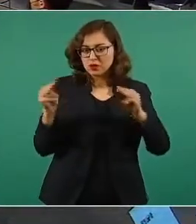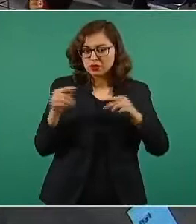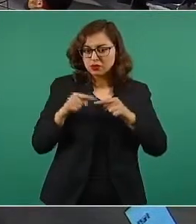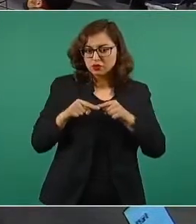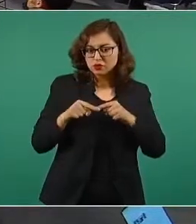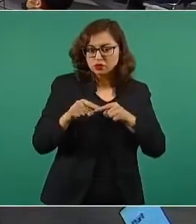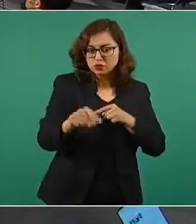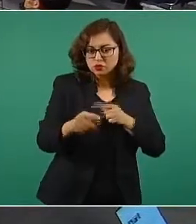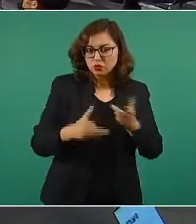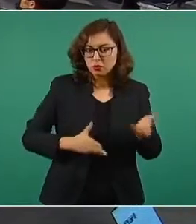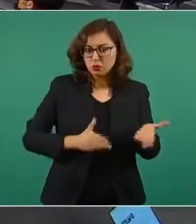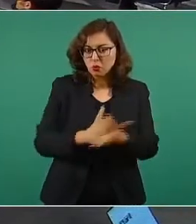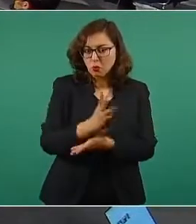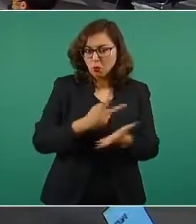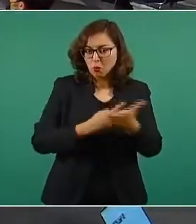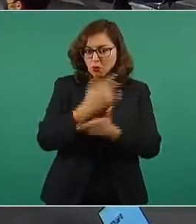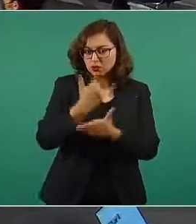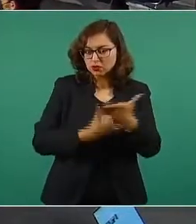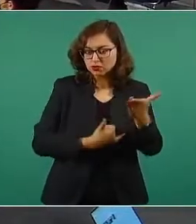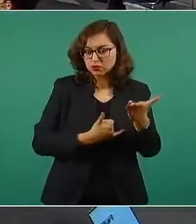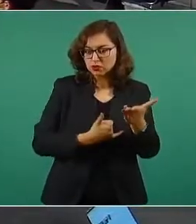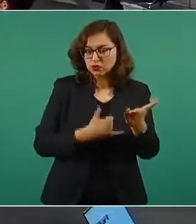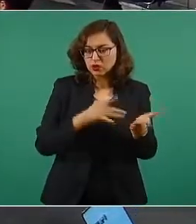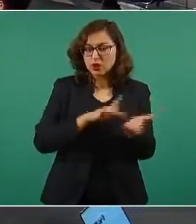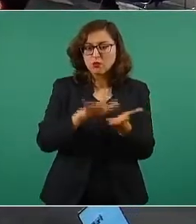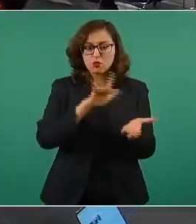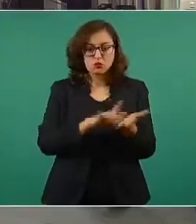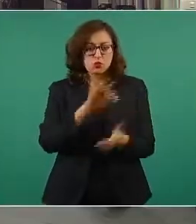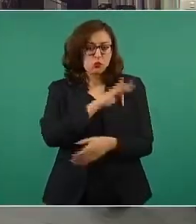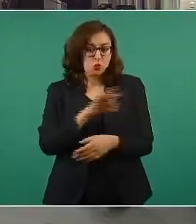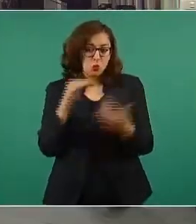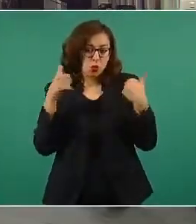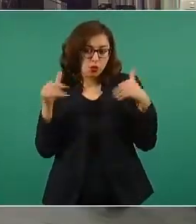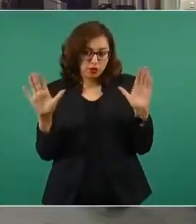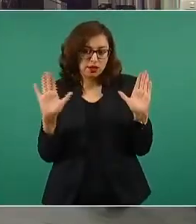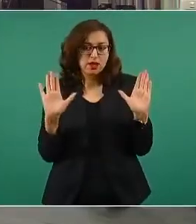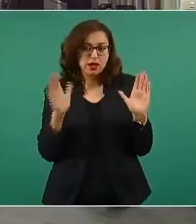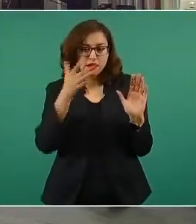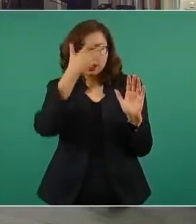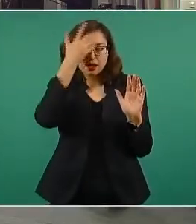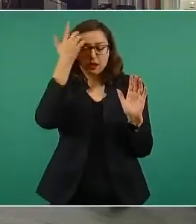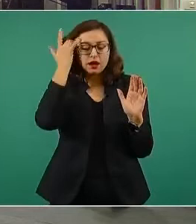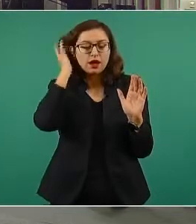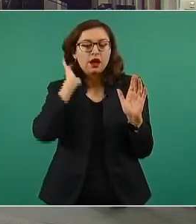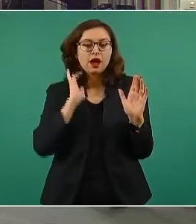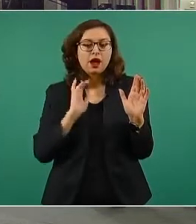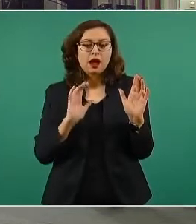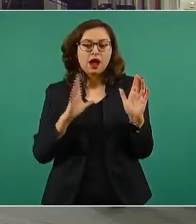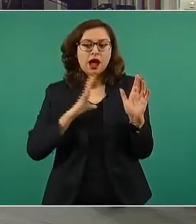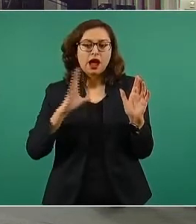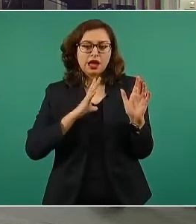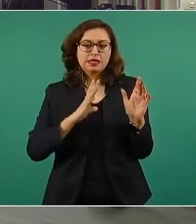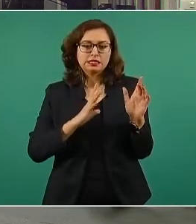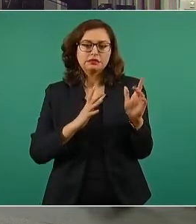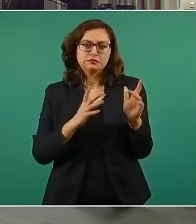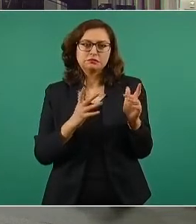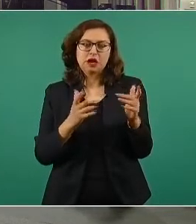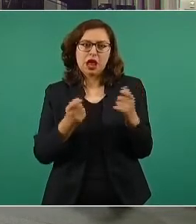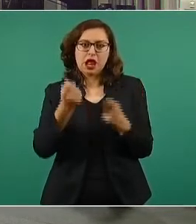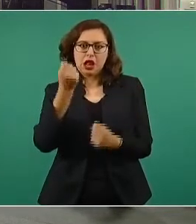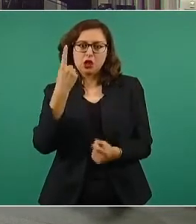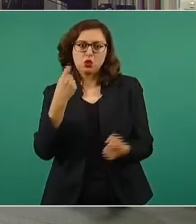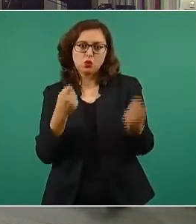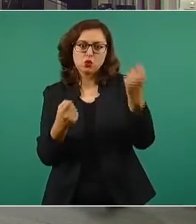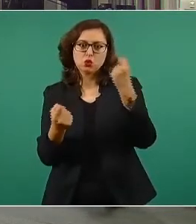entrar en proyectos. Y ya hay experiencias de este banco que ha